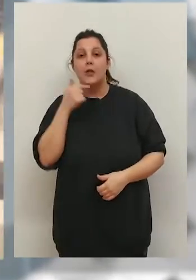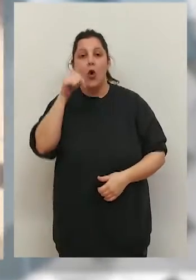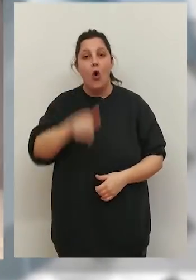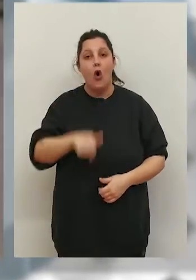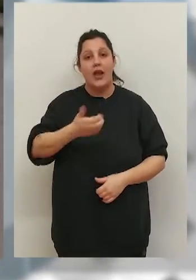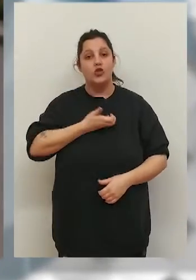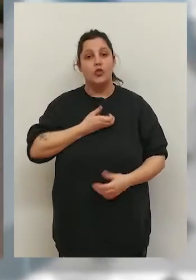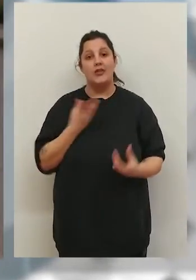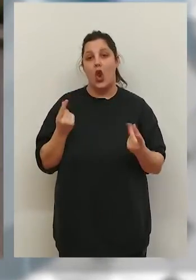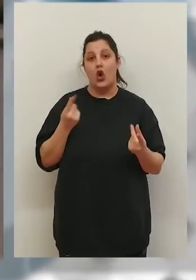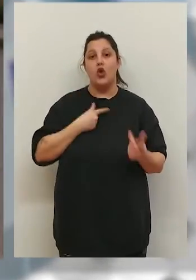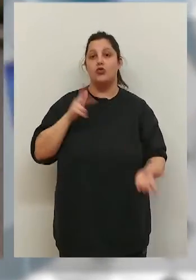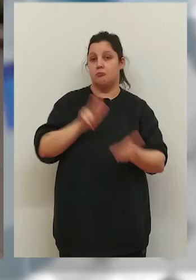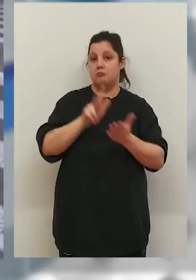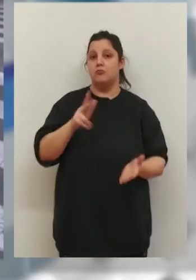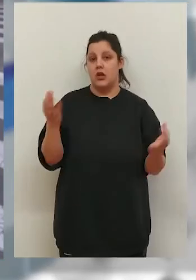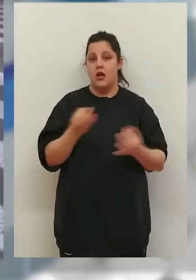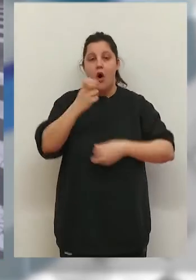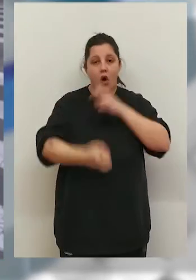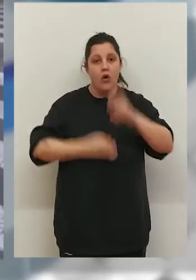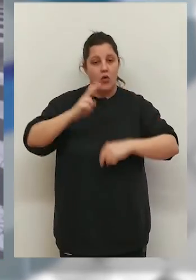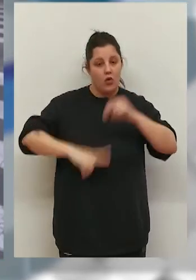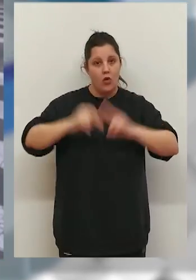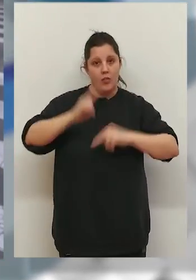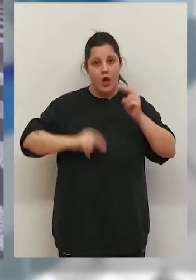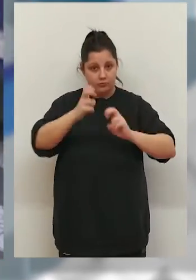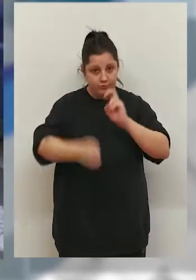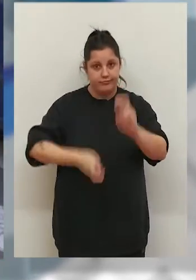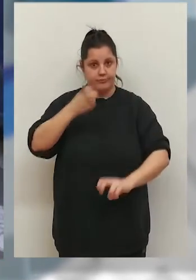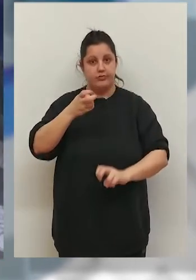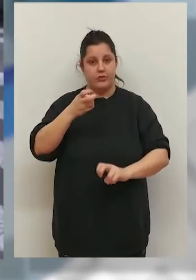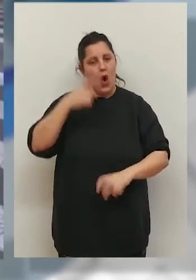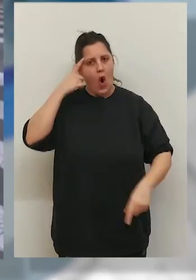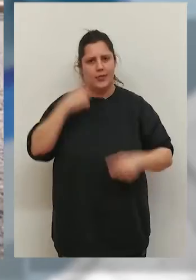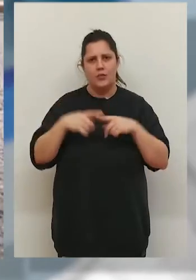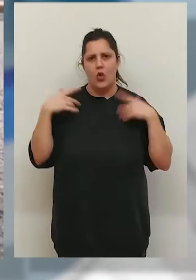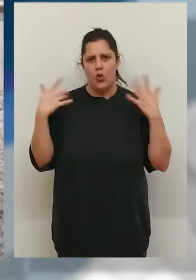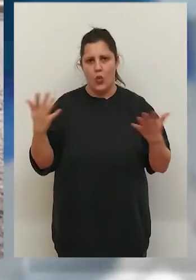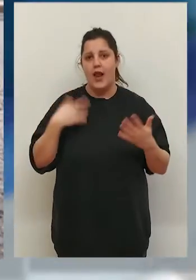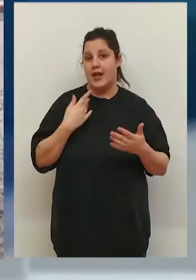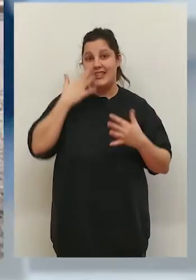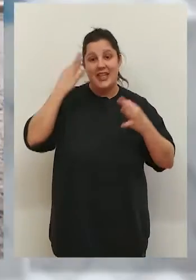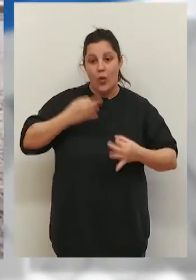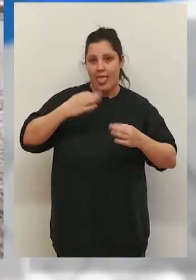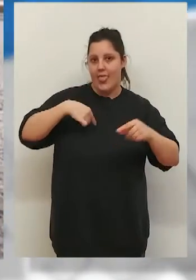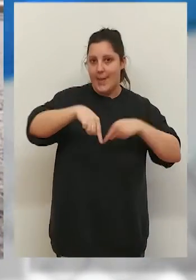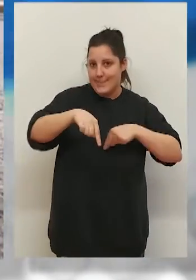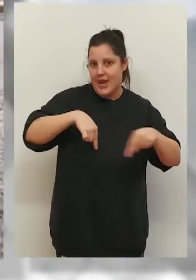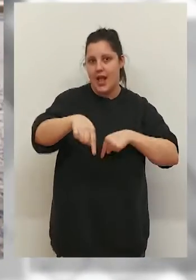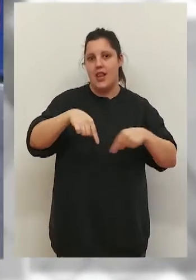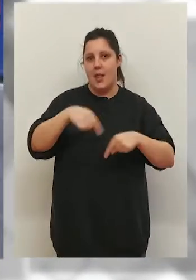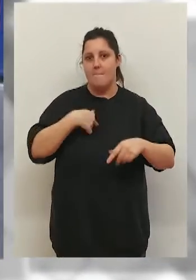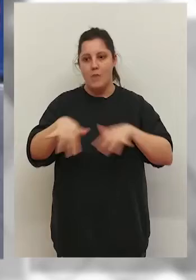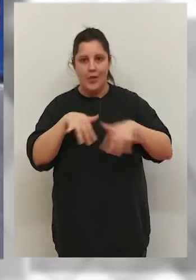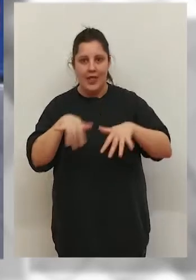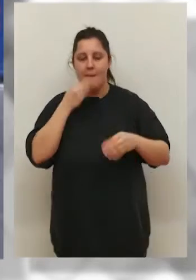suroeste. Y hoy la Junta del Ayuntamiento de Logroño ha aprobado la obra que remodela la distribución de la calzada, con el objetivo de mejorar